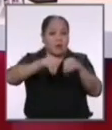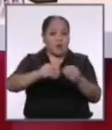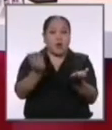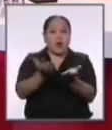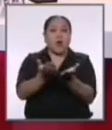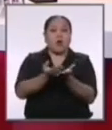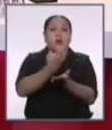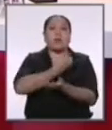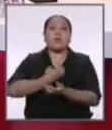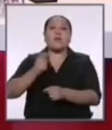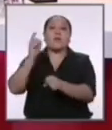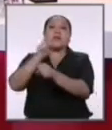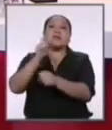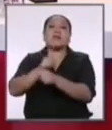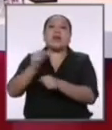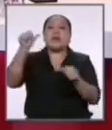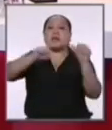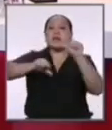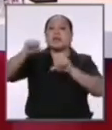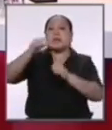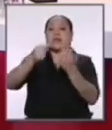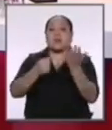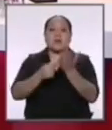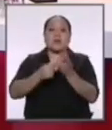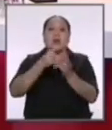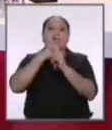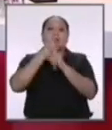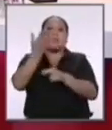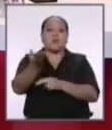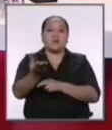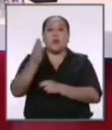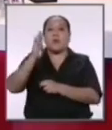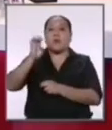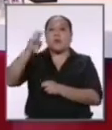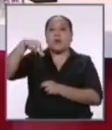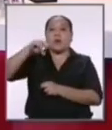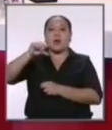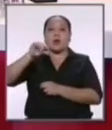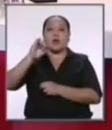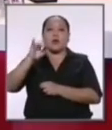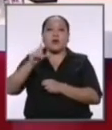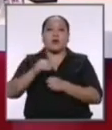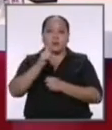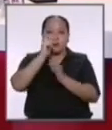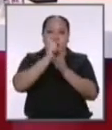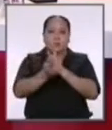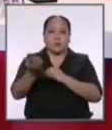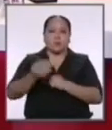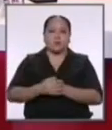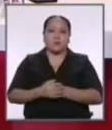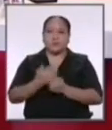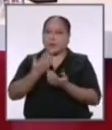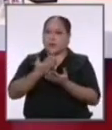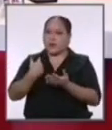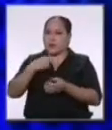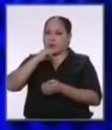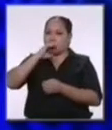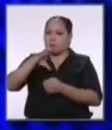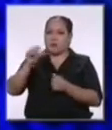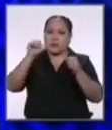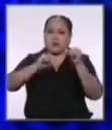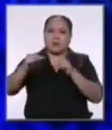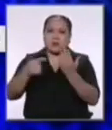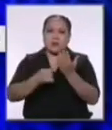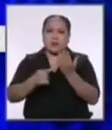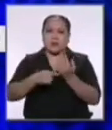enseñanza de ciencia y tecnología? la respuesta por favor el señor Bengolea tiene un minuto antes de hablar de ciencia